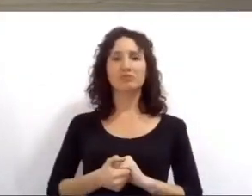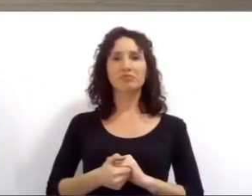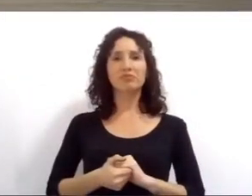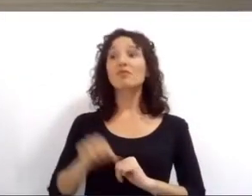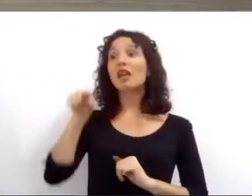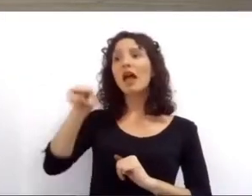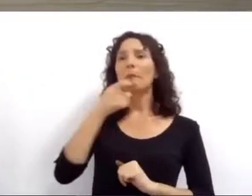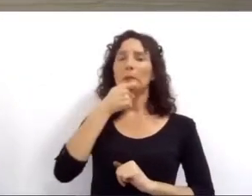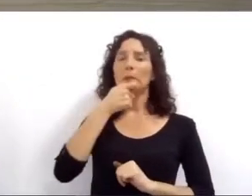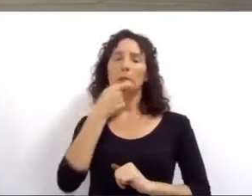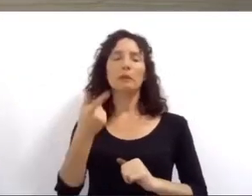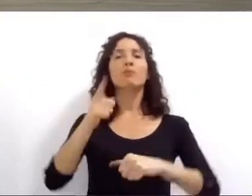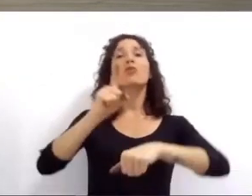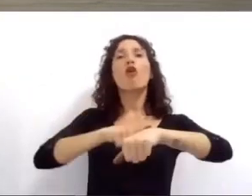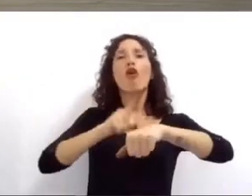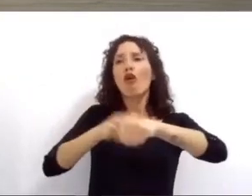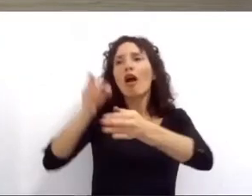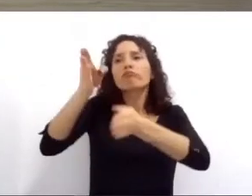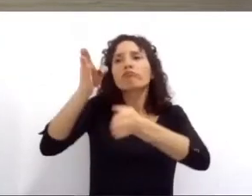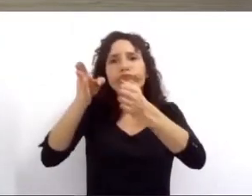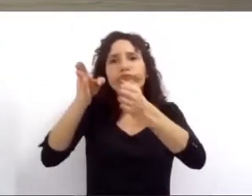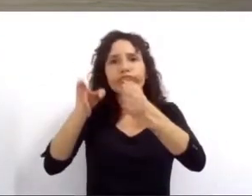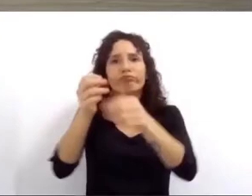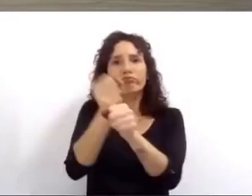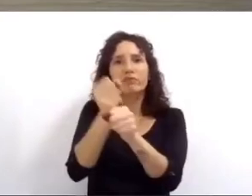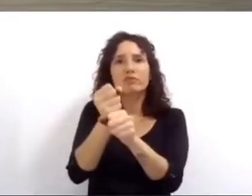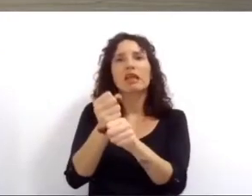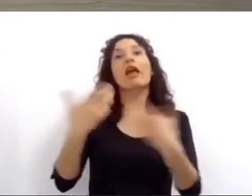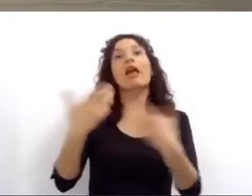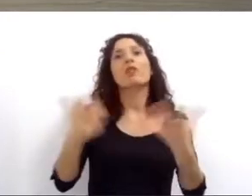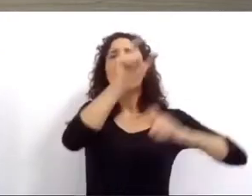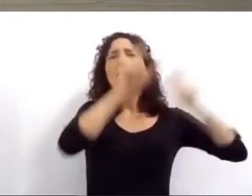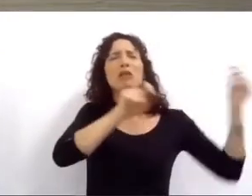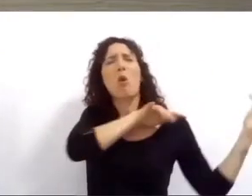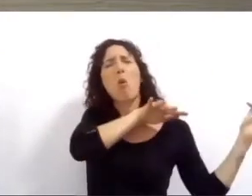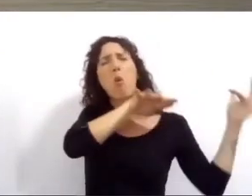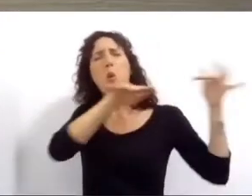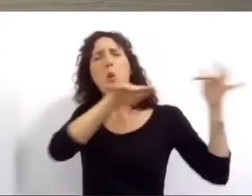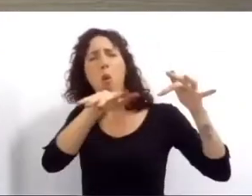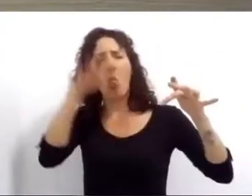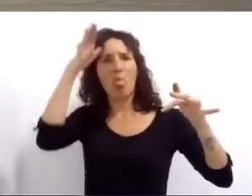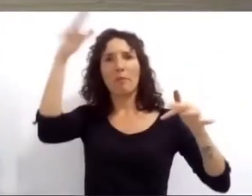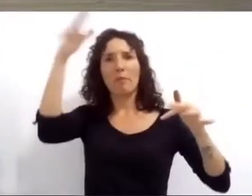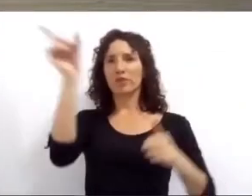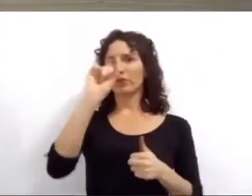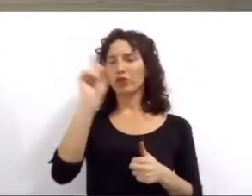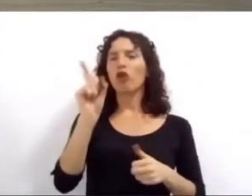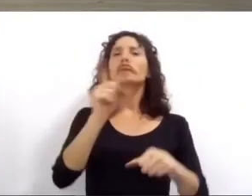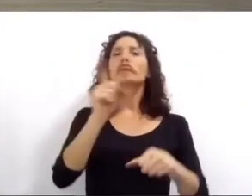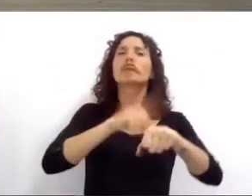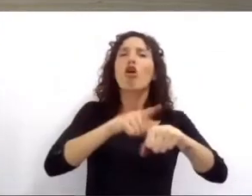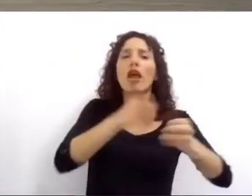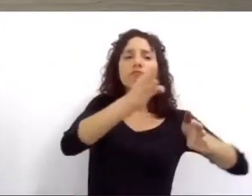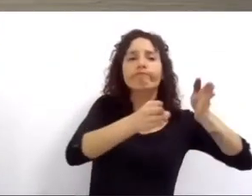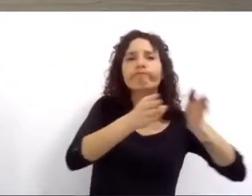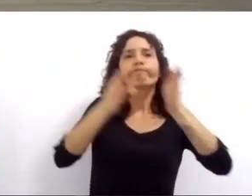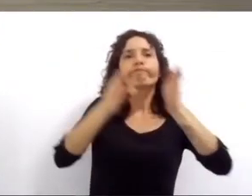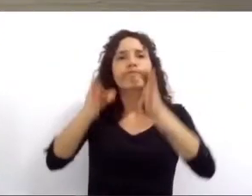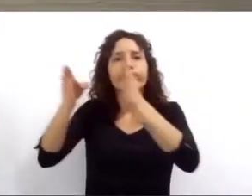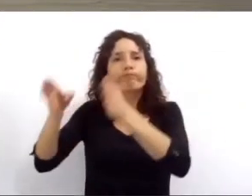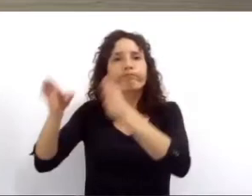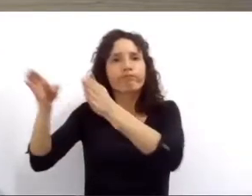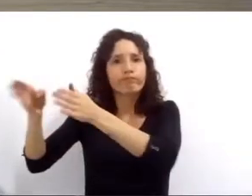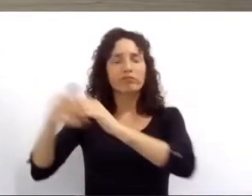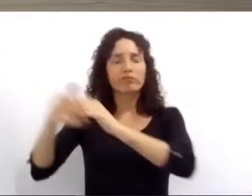diferenciales para trabajar en bloques que evitaran aglomeraciones. Nos adaptamos a cada situación elaborando más de 200